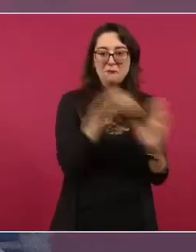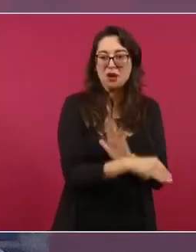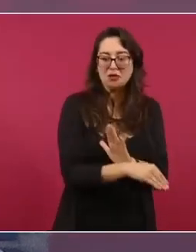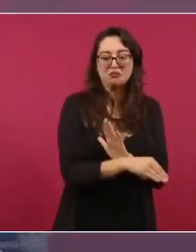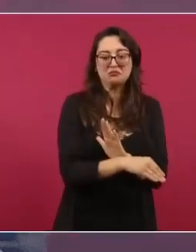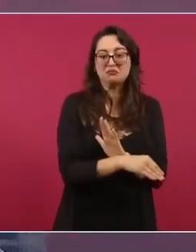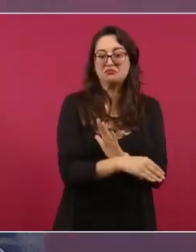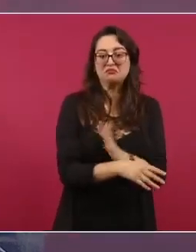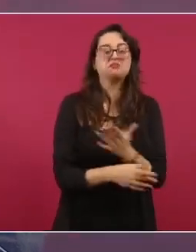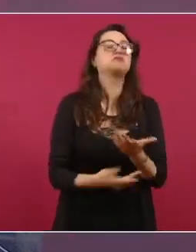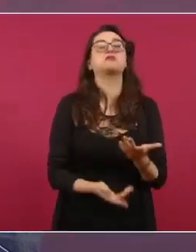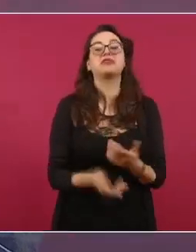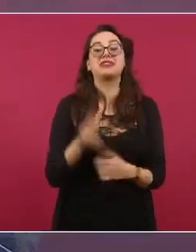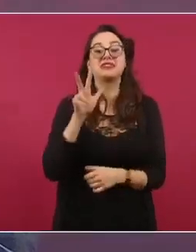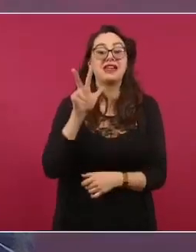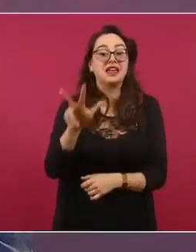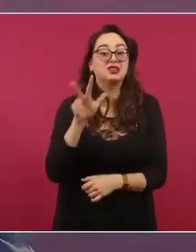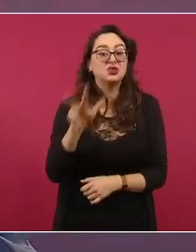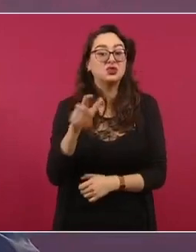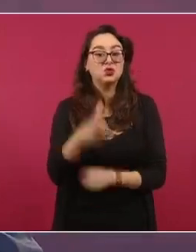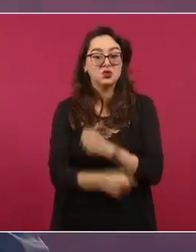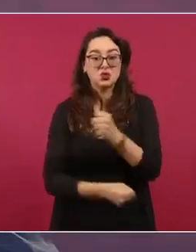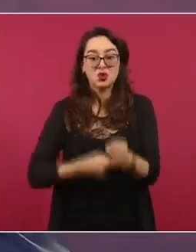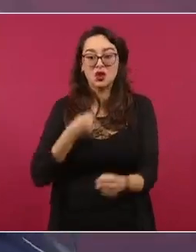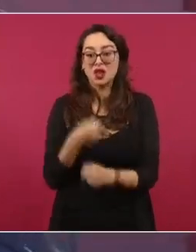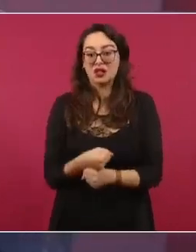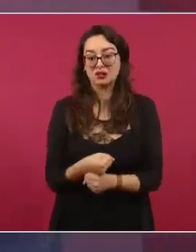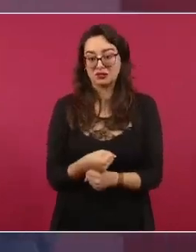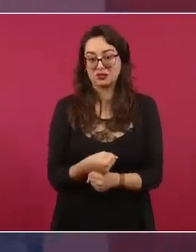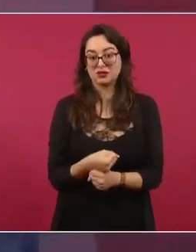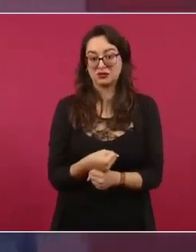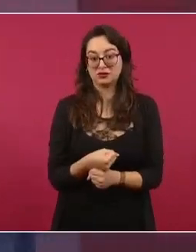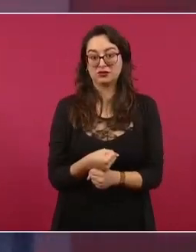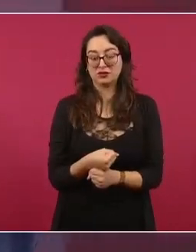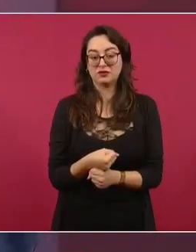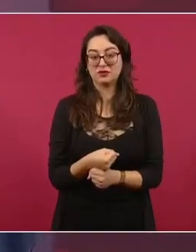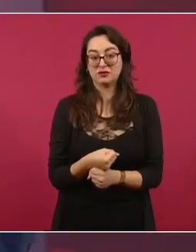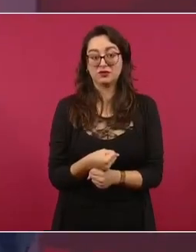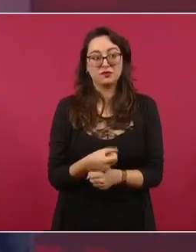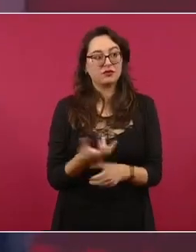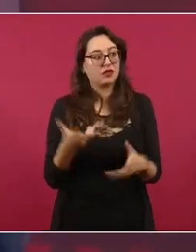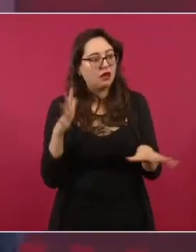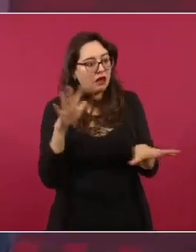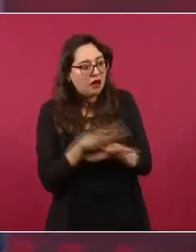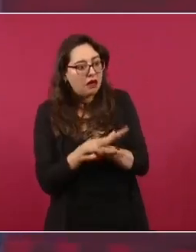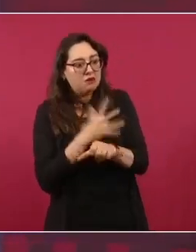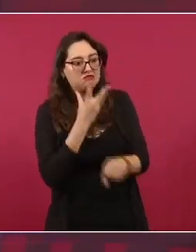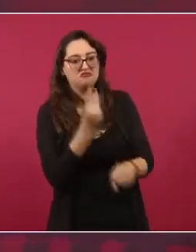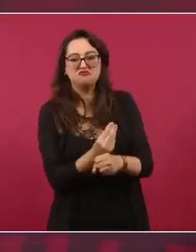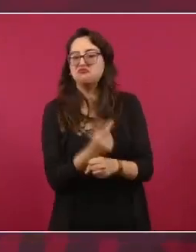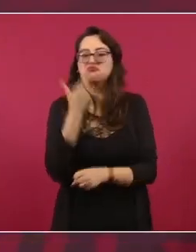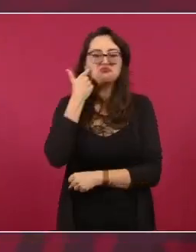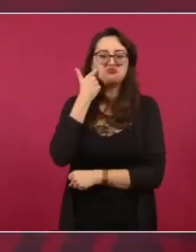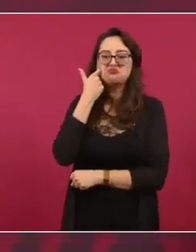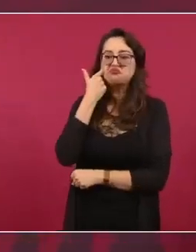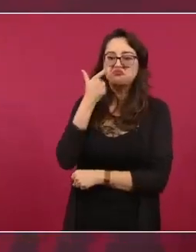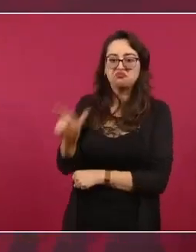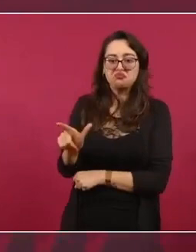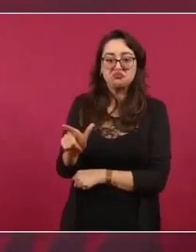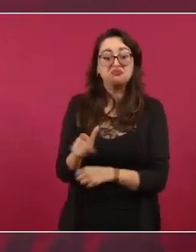se desempeñó como secretario de Seguridad Pública,